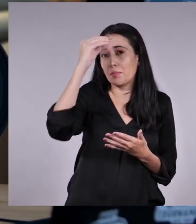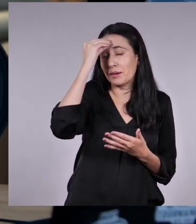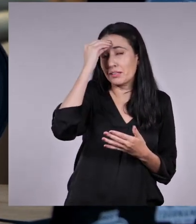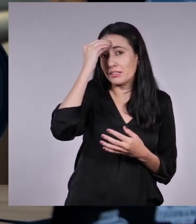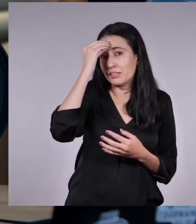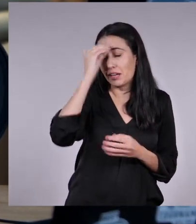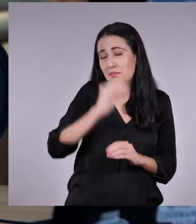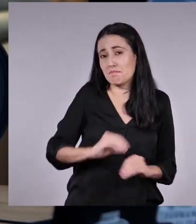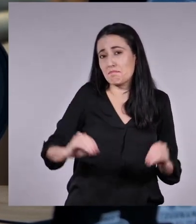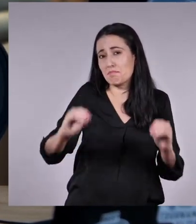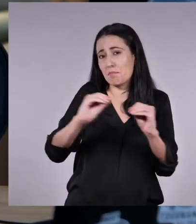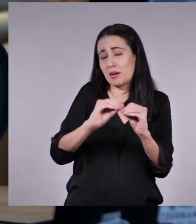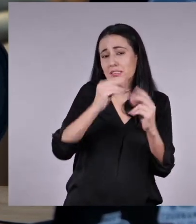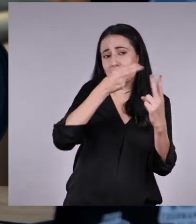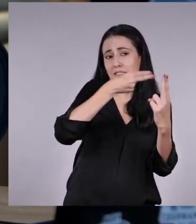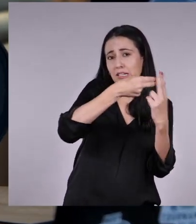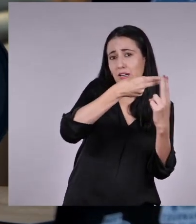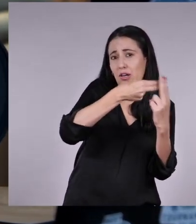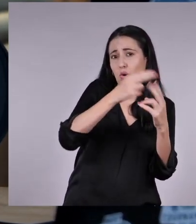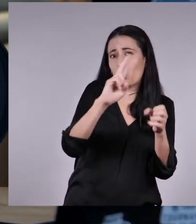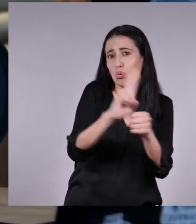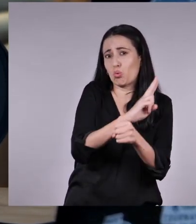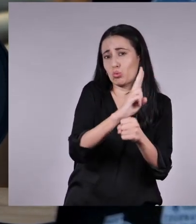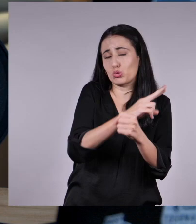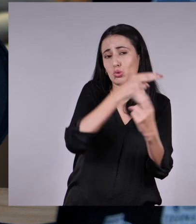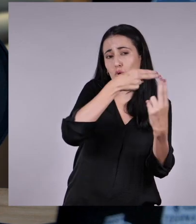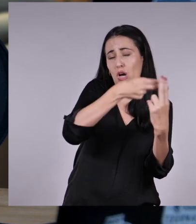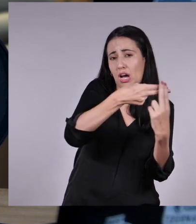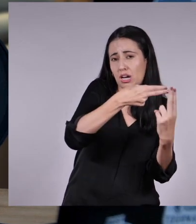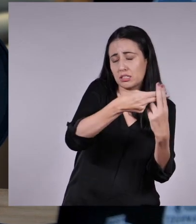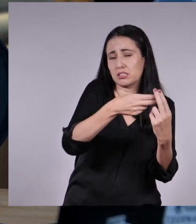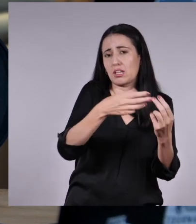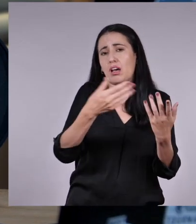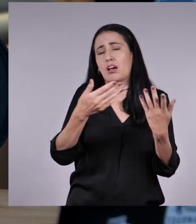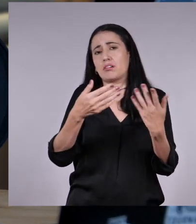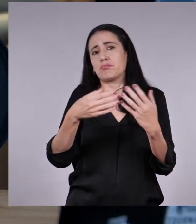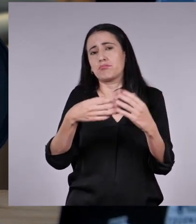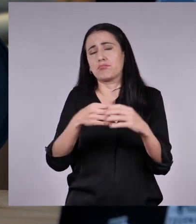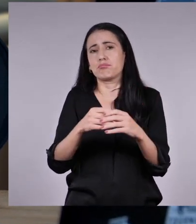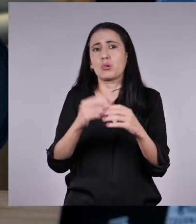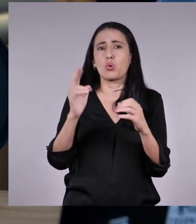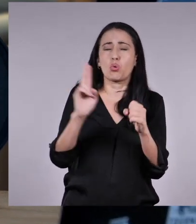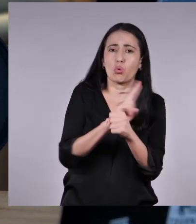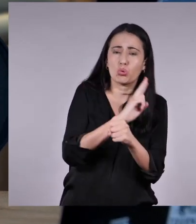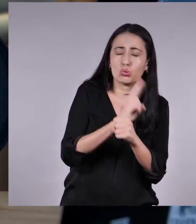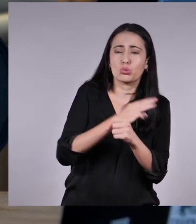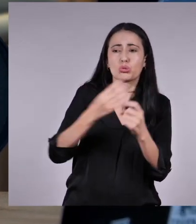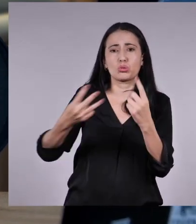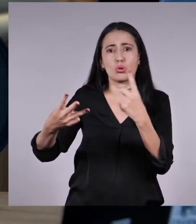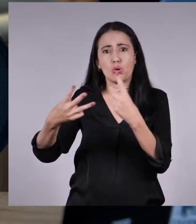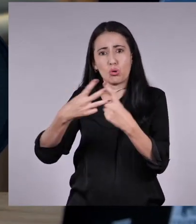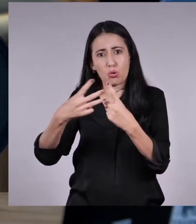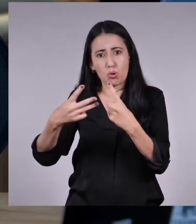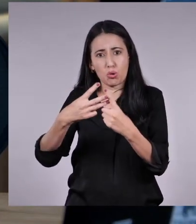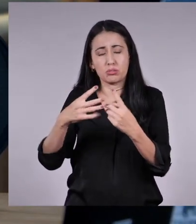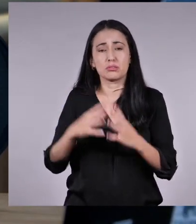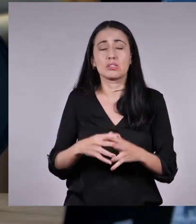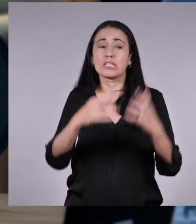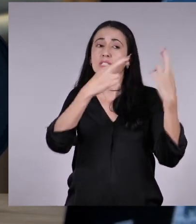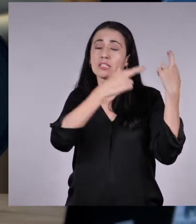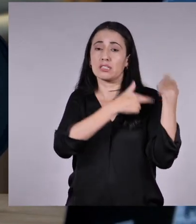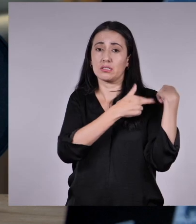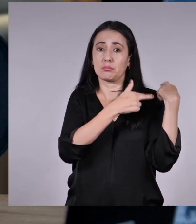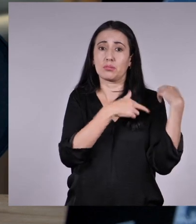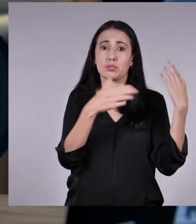de este asunto de los hashtags, o qué sé yo. De todas formas, el uso responsable y crítico de las redes es muy pepa.